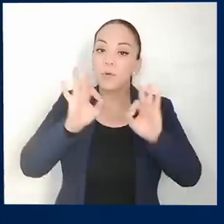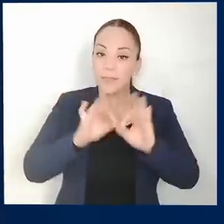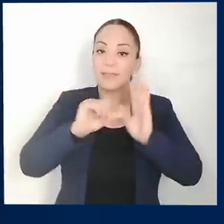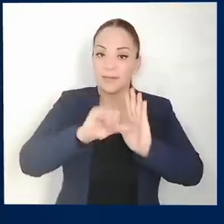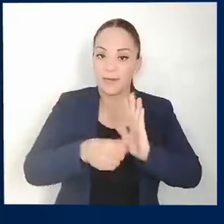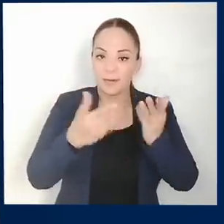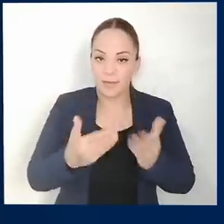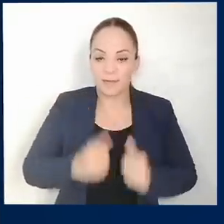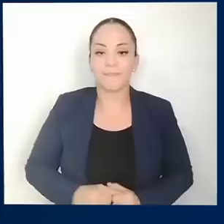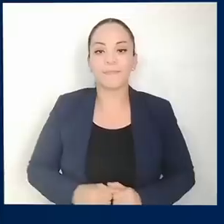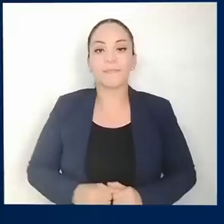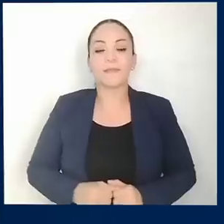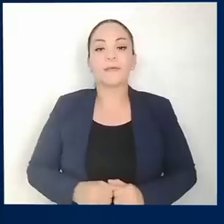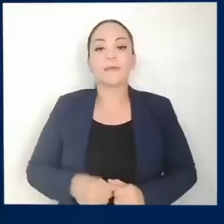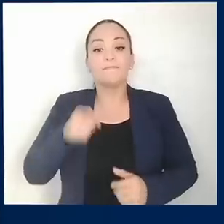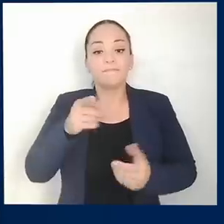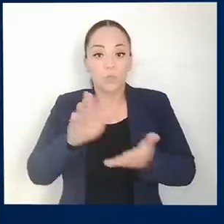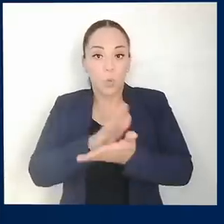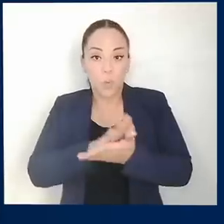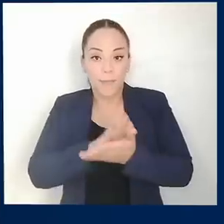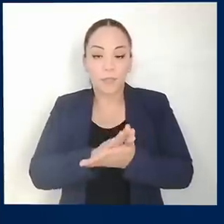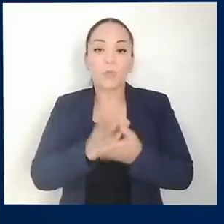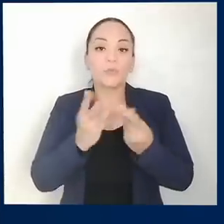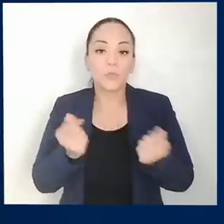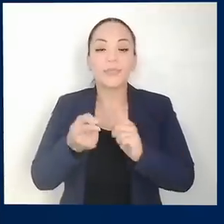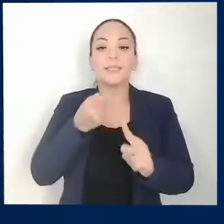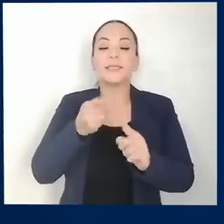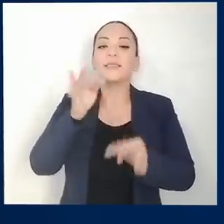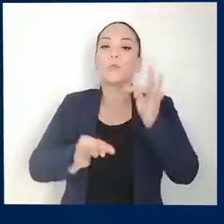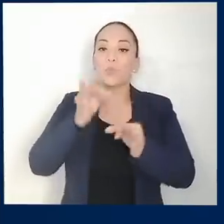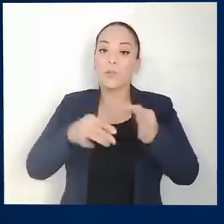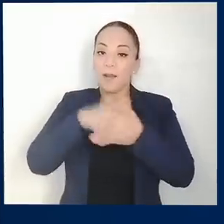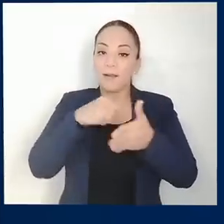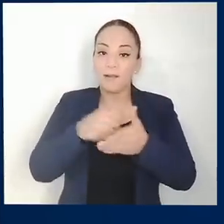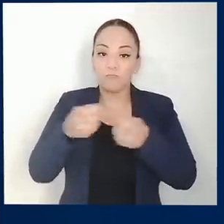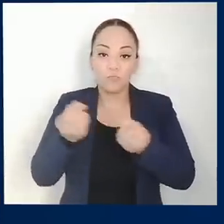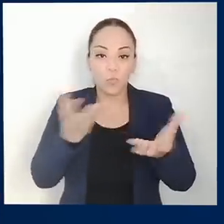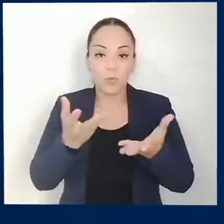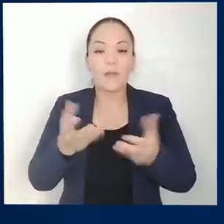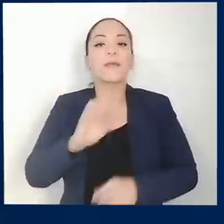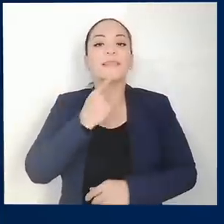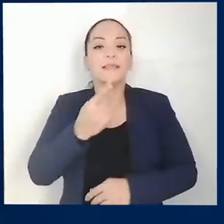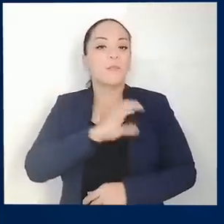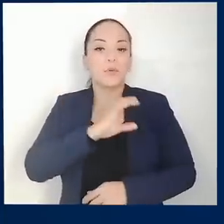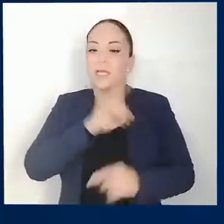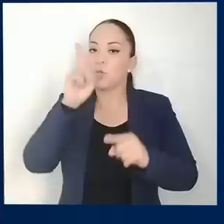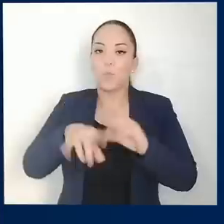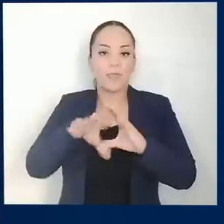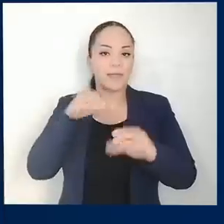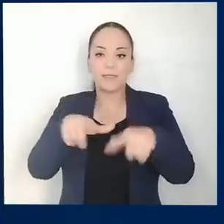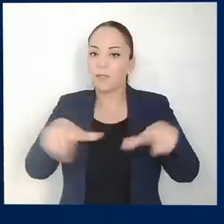que, por una resolución del Tribunal Contencioso Administrativo, la fuerza pública no puede abandonar el lugar.